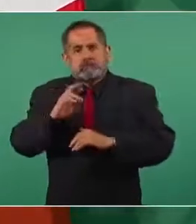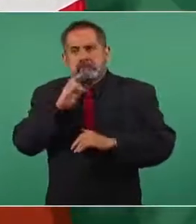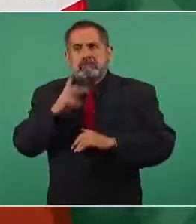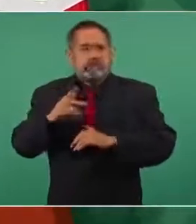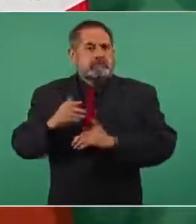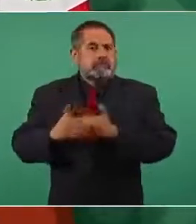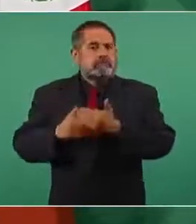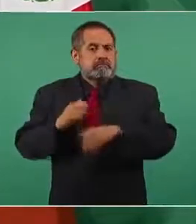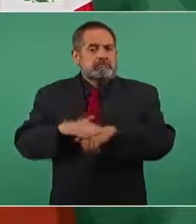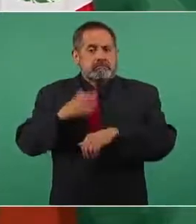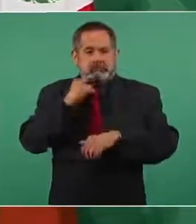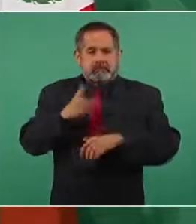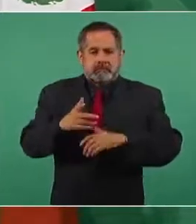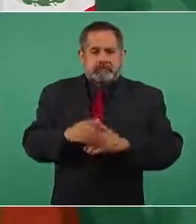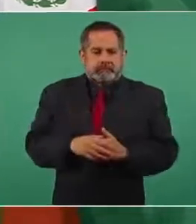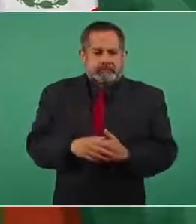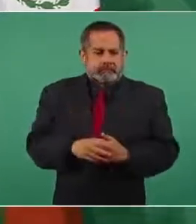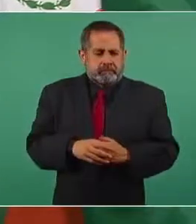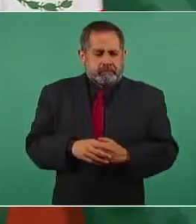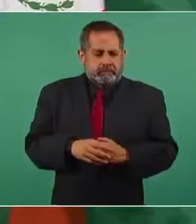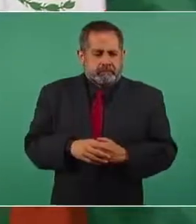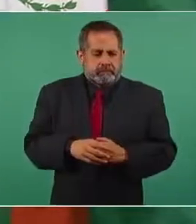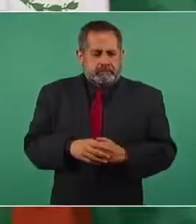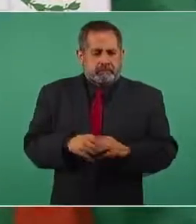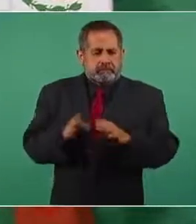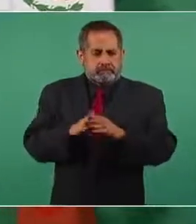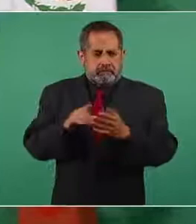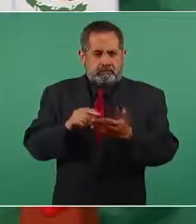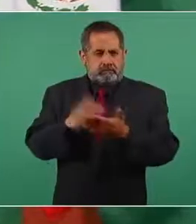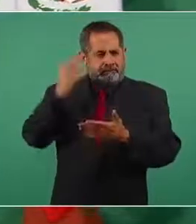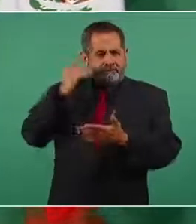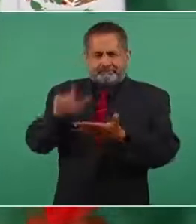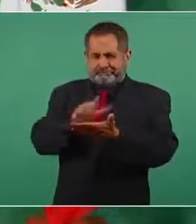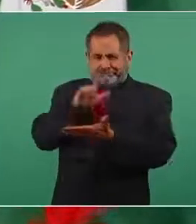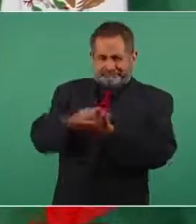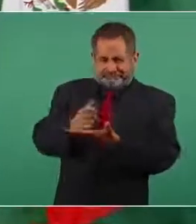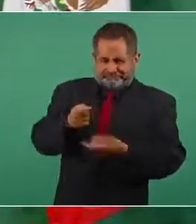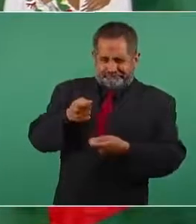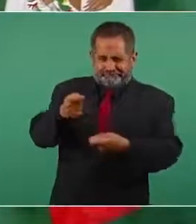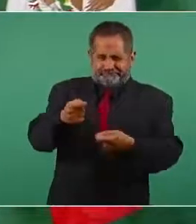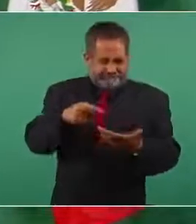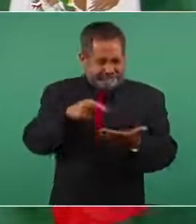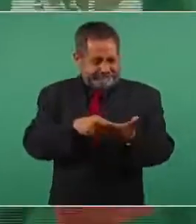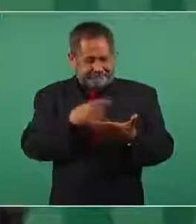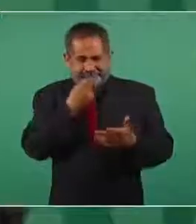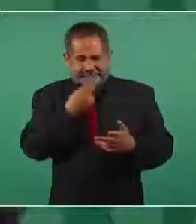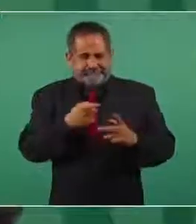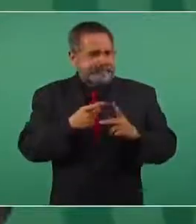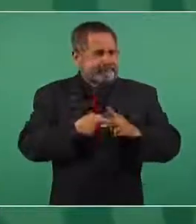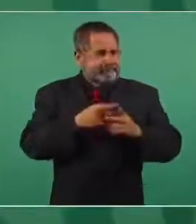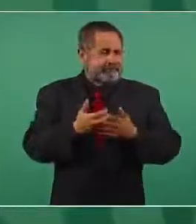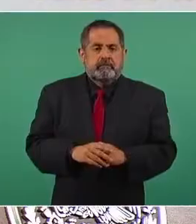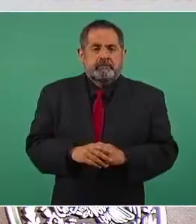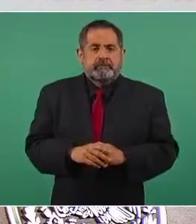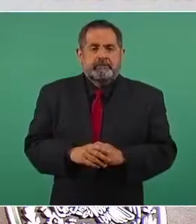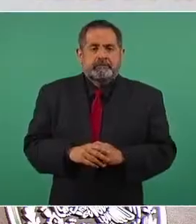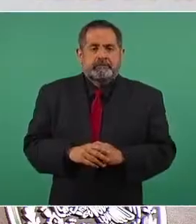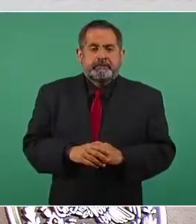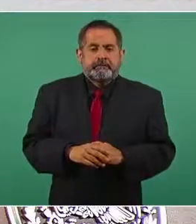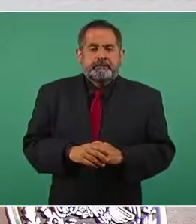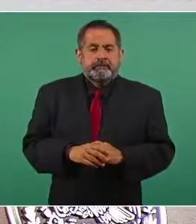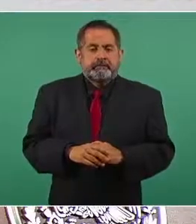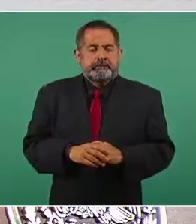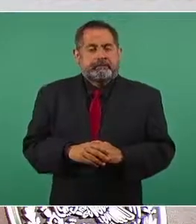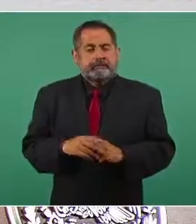en la ley de ingresos. Los